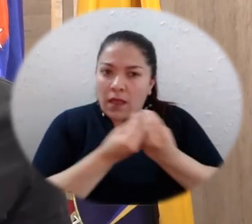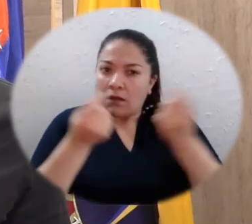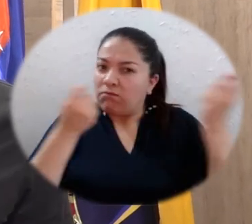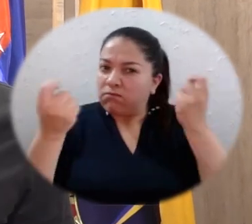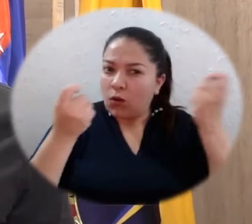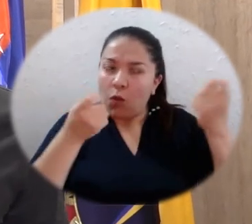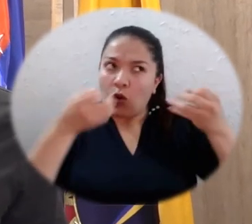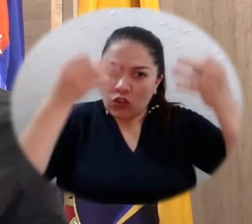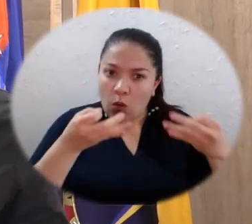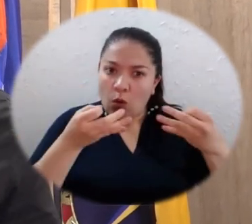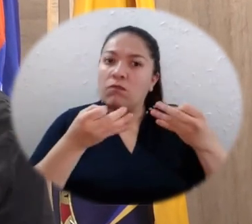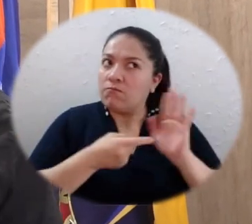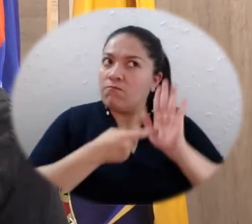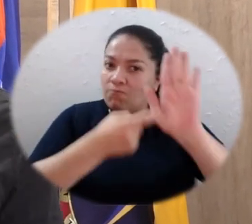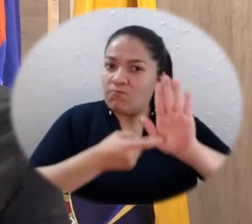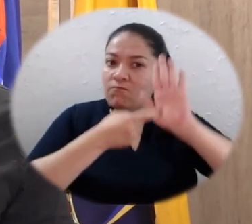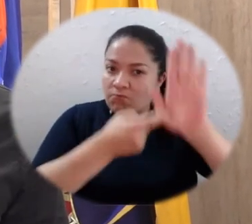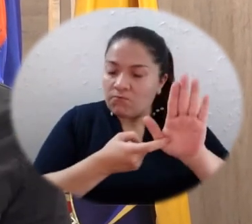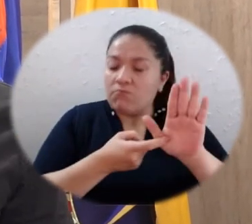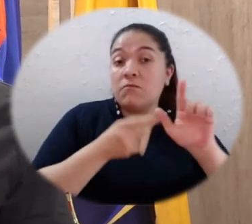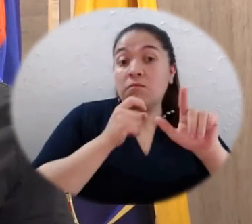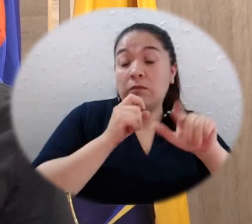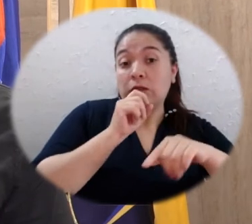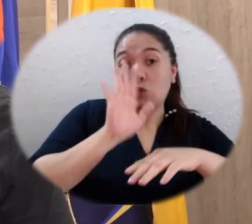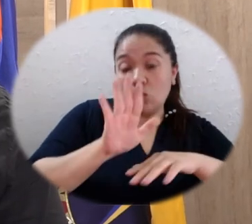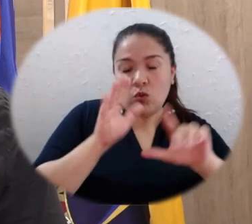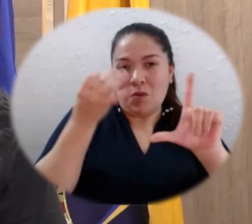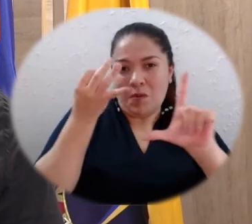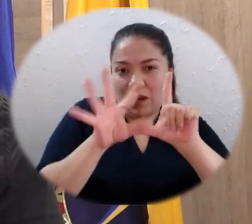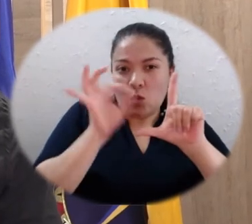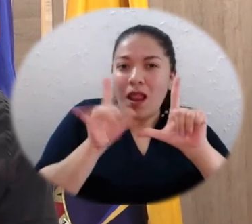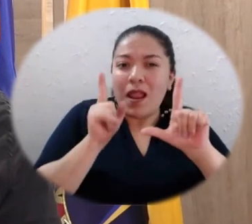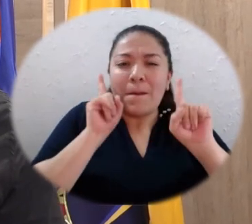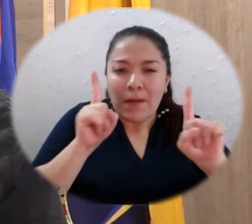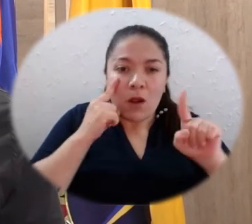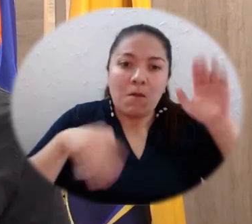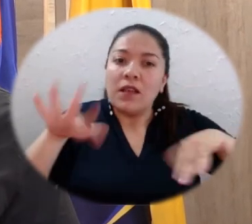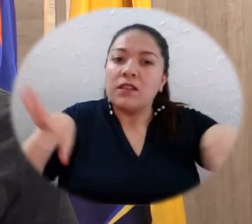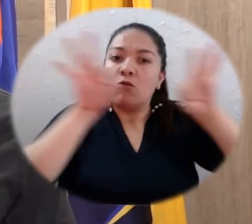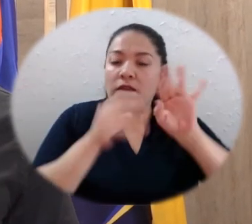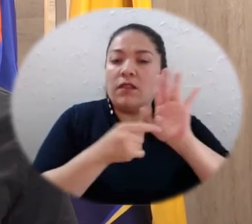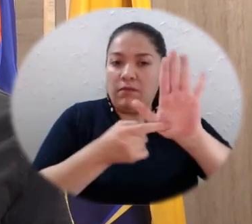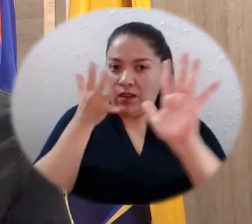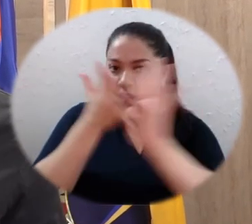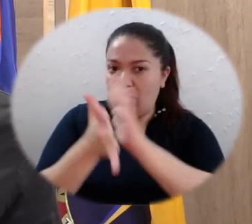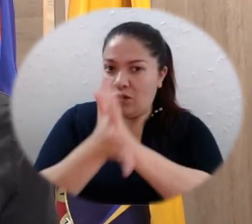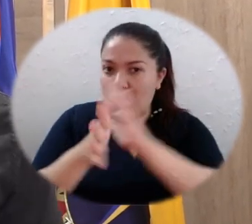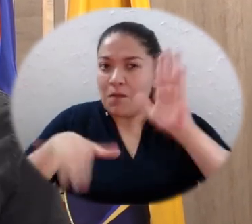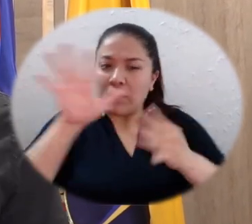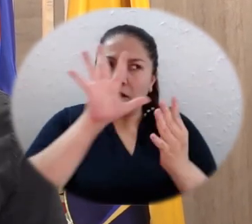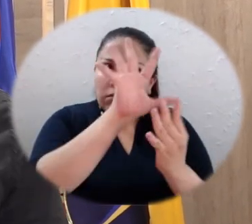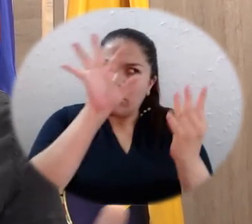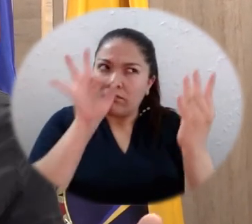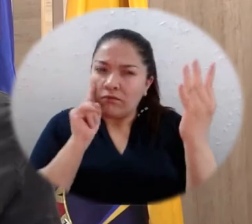que ha buscado la forma de brindarle todos estos espacios virtuales, pero con aquel sentido que lo que busca es que todos estemos informados y elijamos la